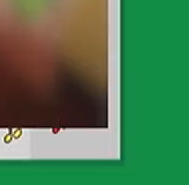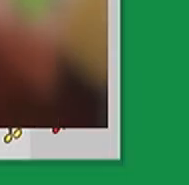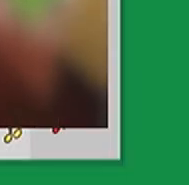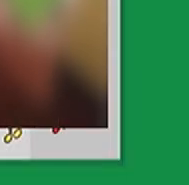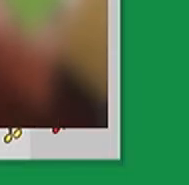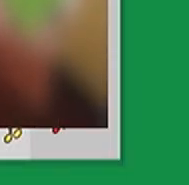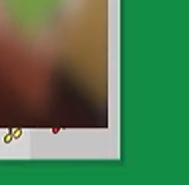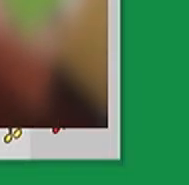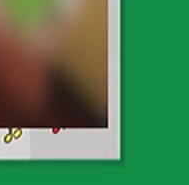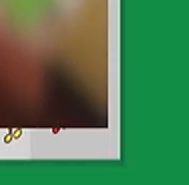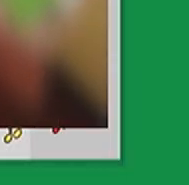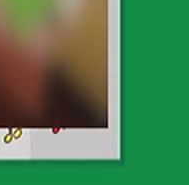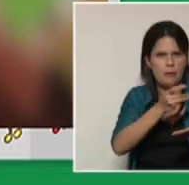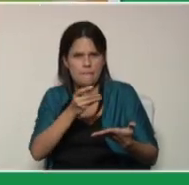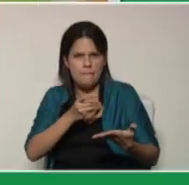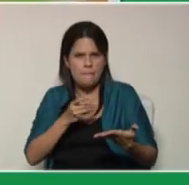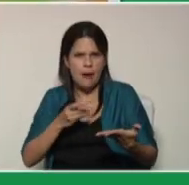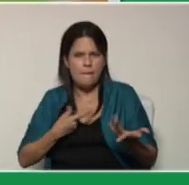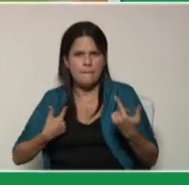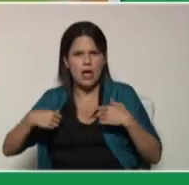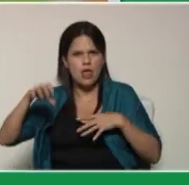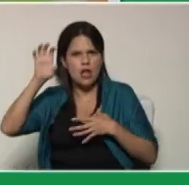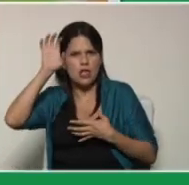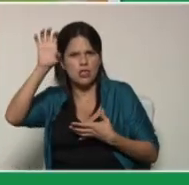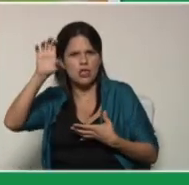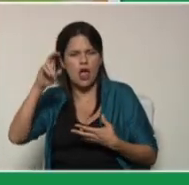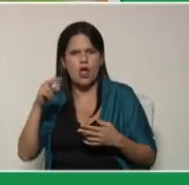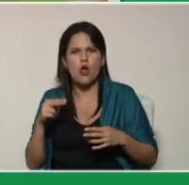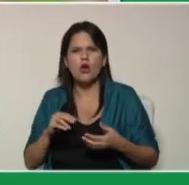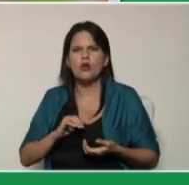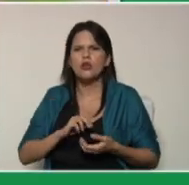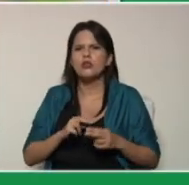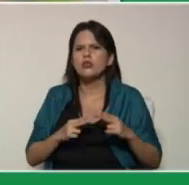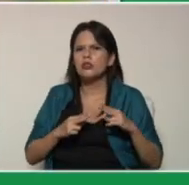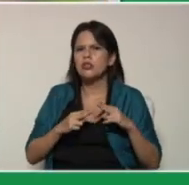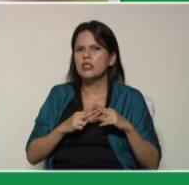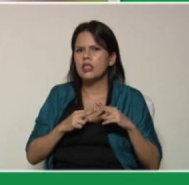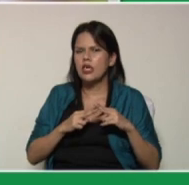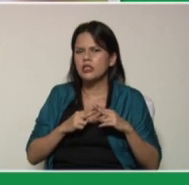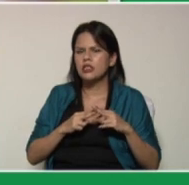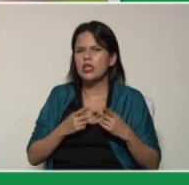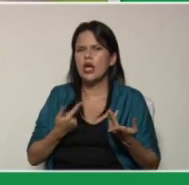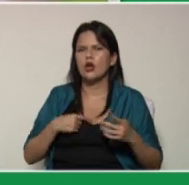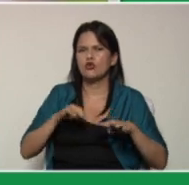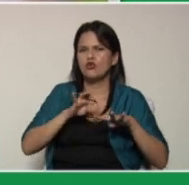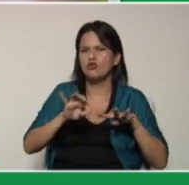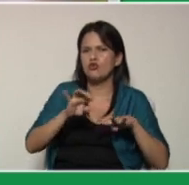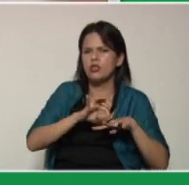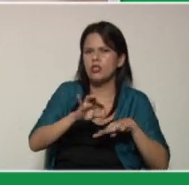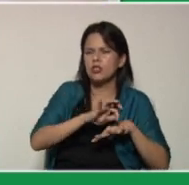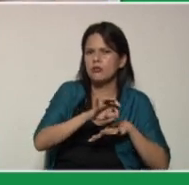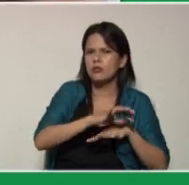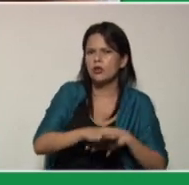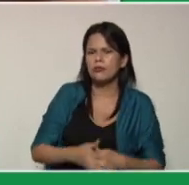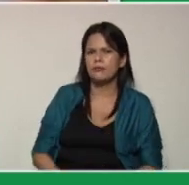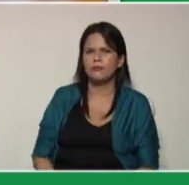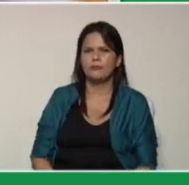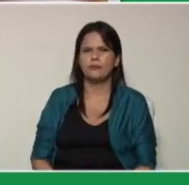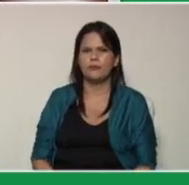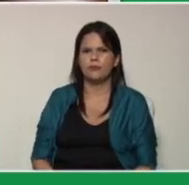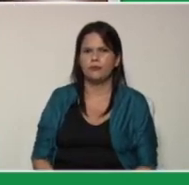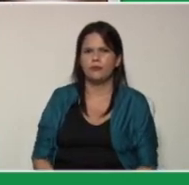mapa del estado Táchira con sus con sus municipios y aquí